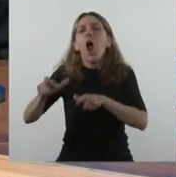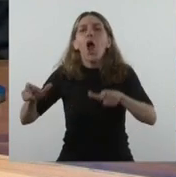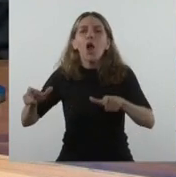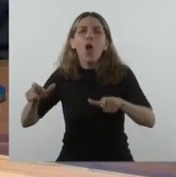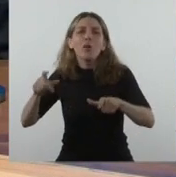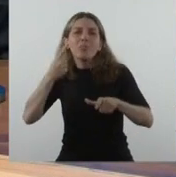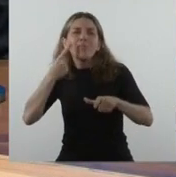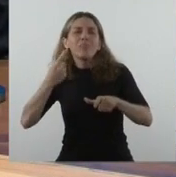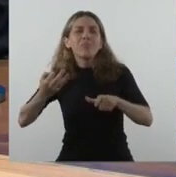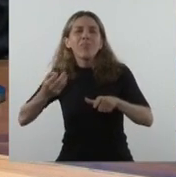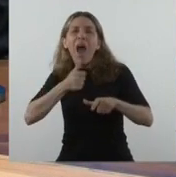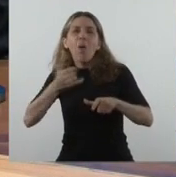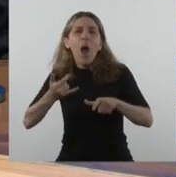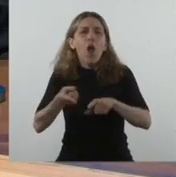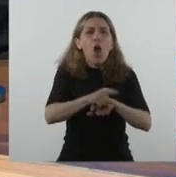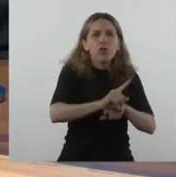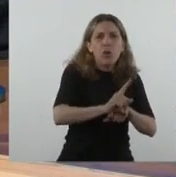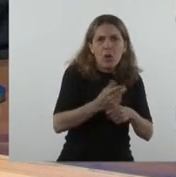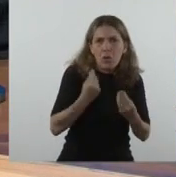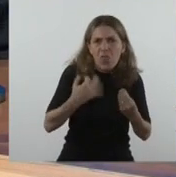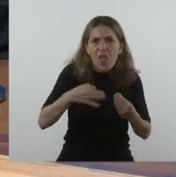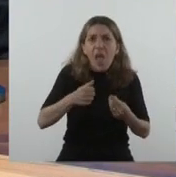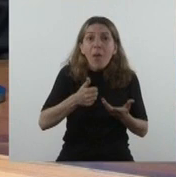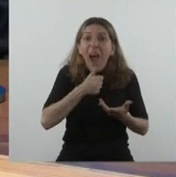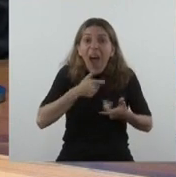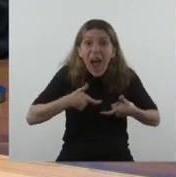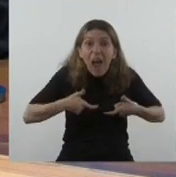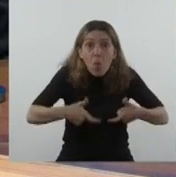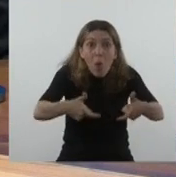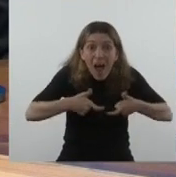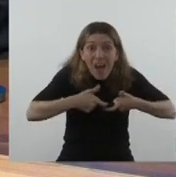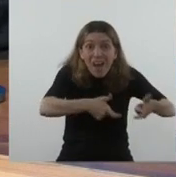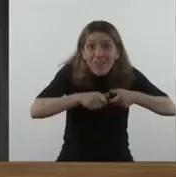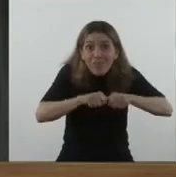que ocuparnos de que el agua llegue a todos lados, que el agua potable llegue a todos lados.